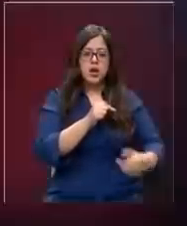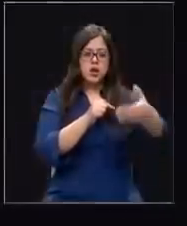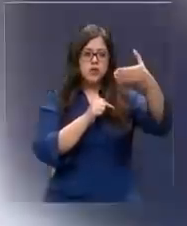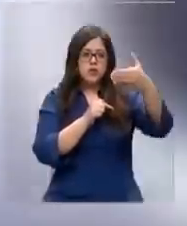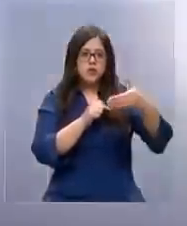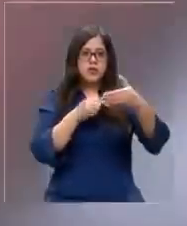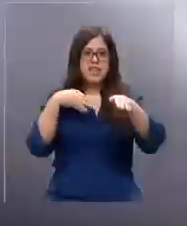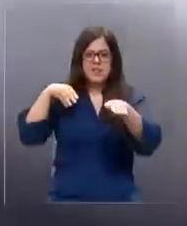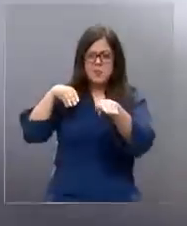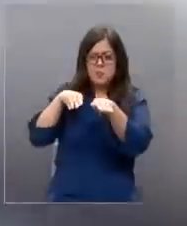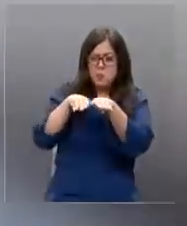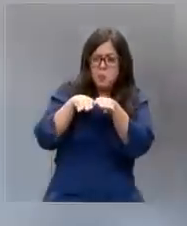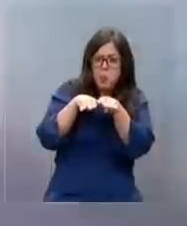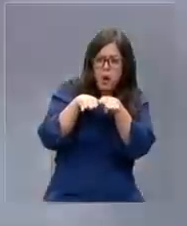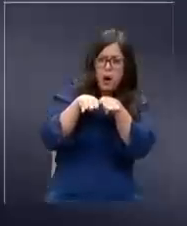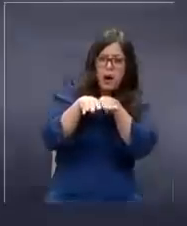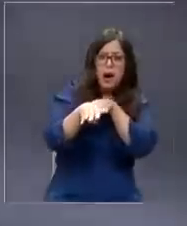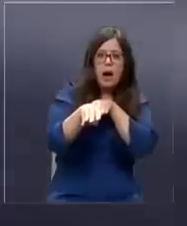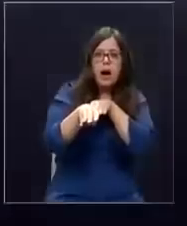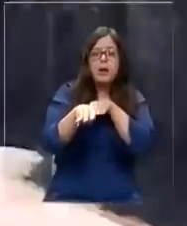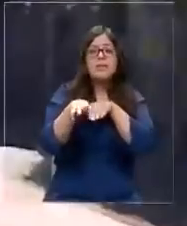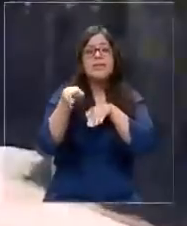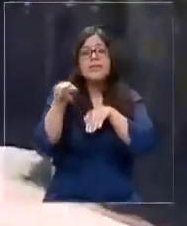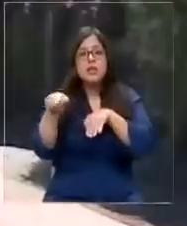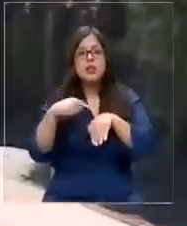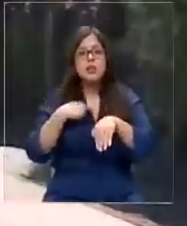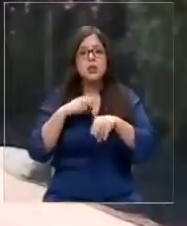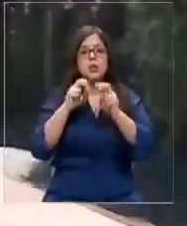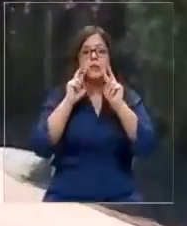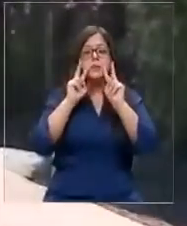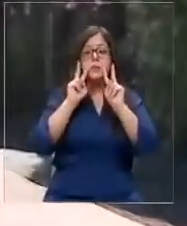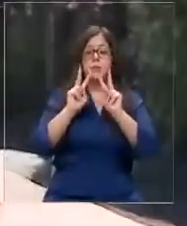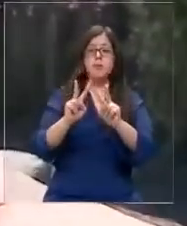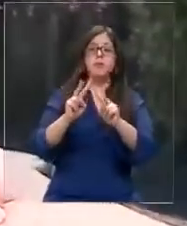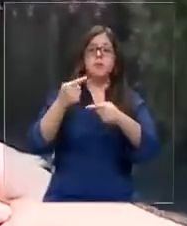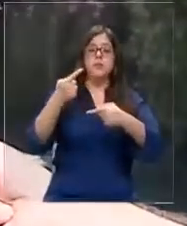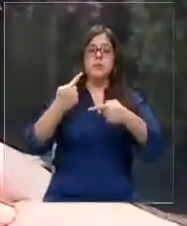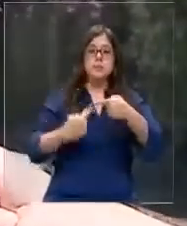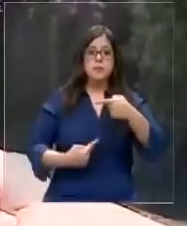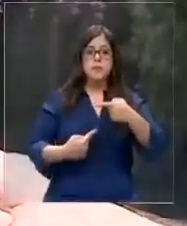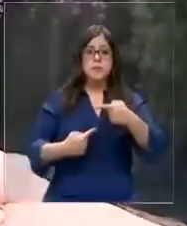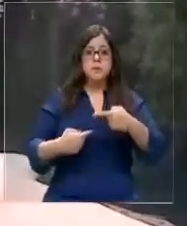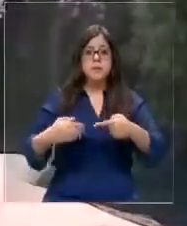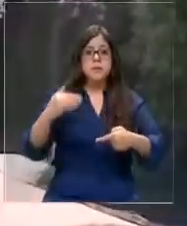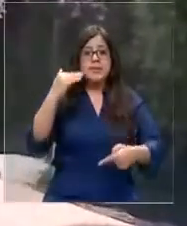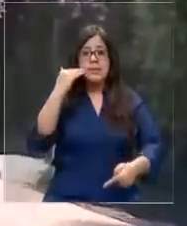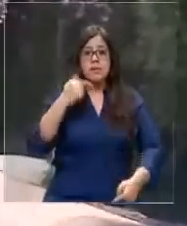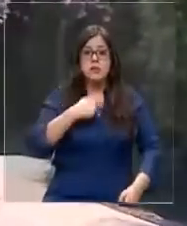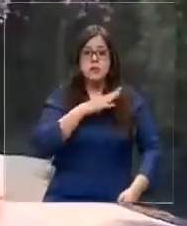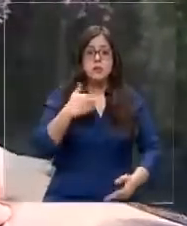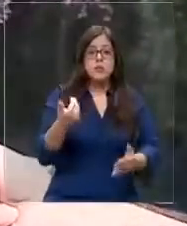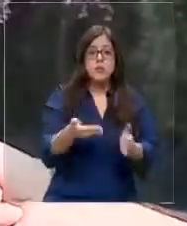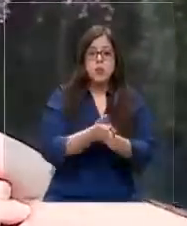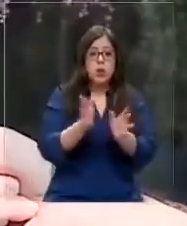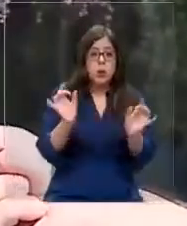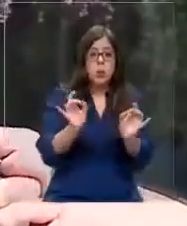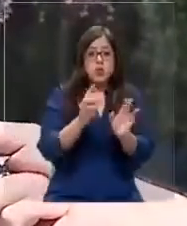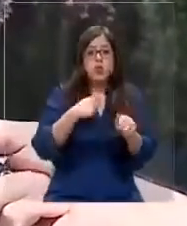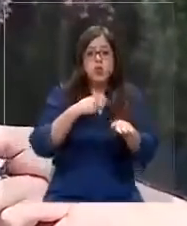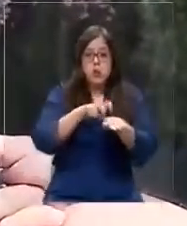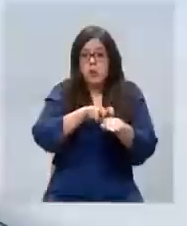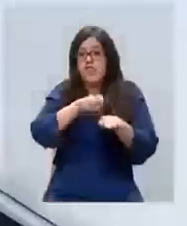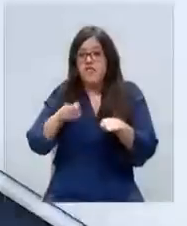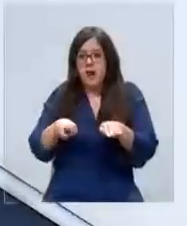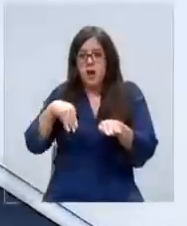grabar y me choca. Ahí fue, pero donde yo quedé en shock y casi me mata. Yo al minuto que yo me bajo, el